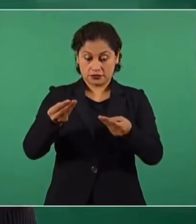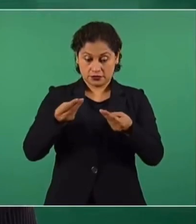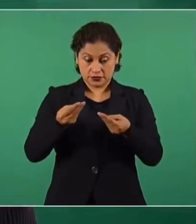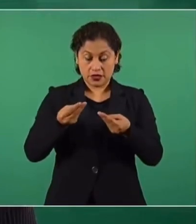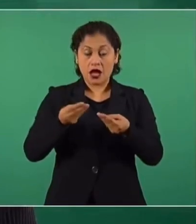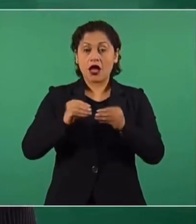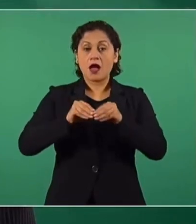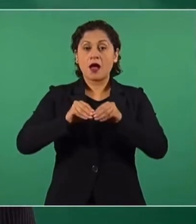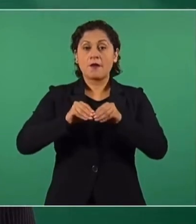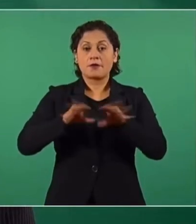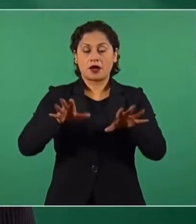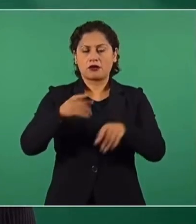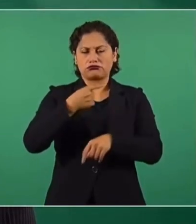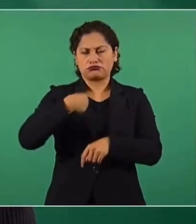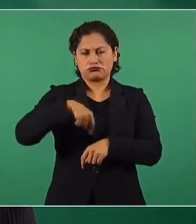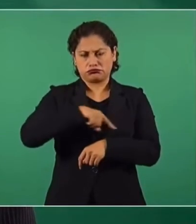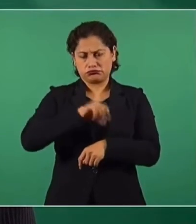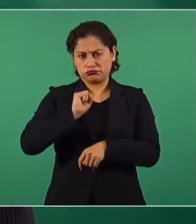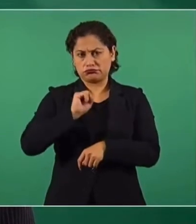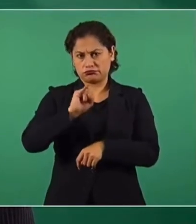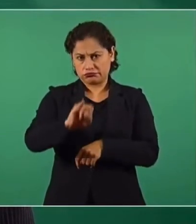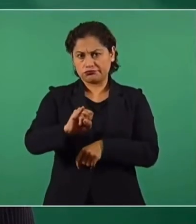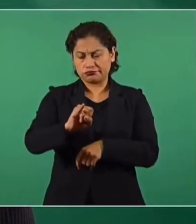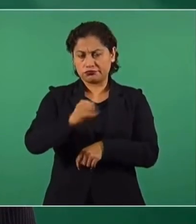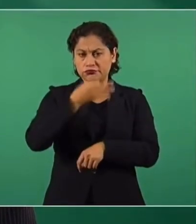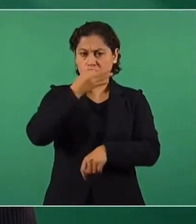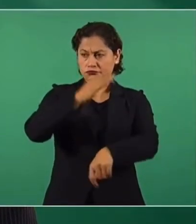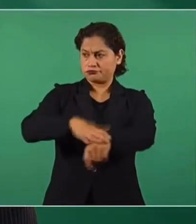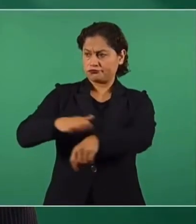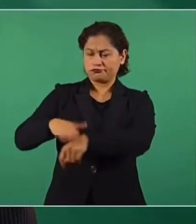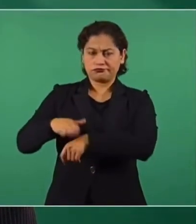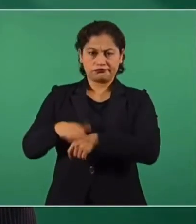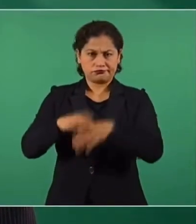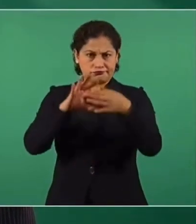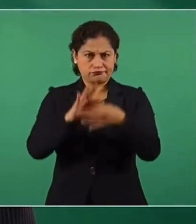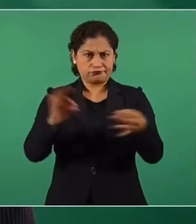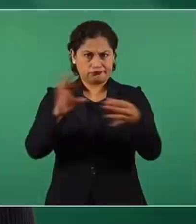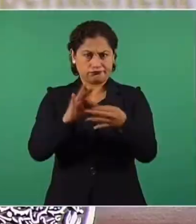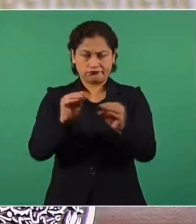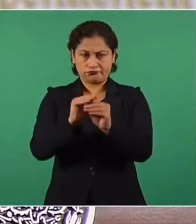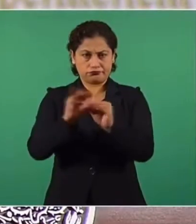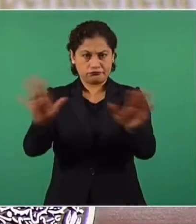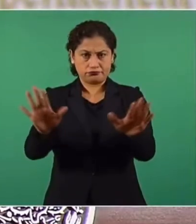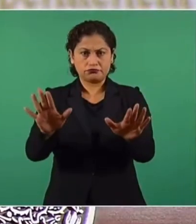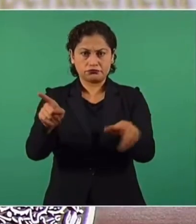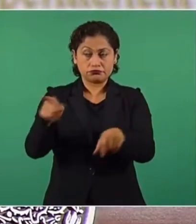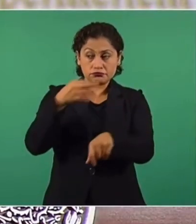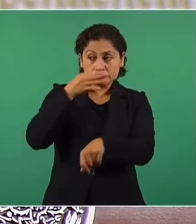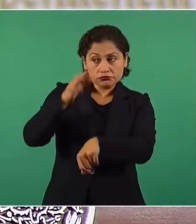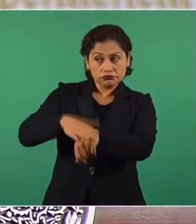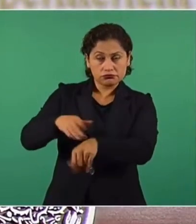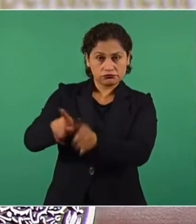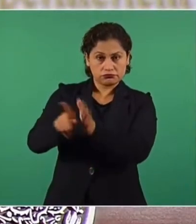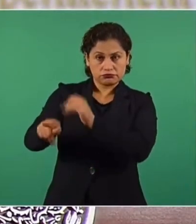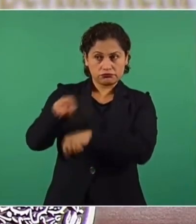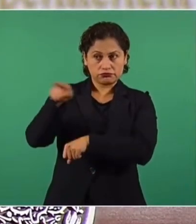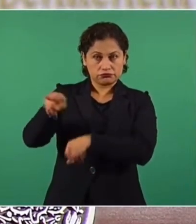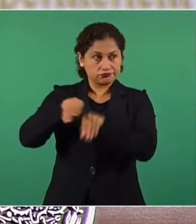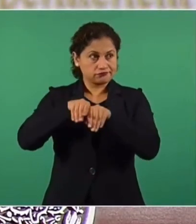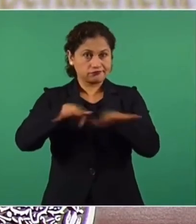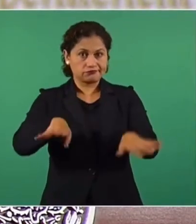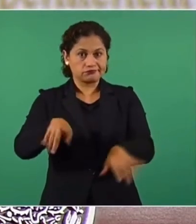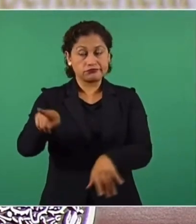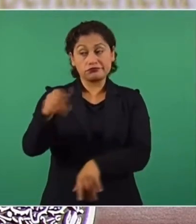envía efectivamente la aclaración a este periódico diciendo que, primera, no es el